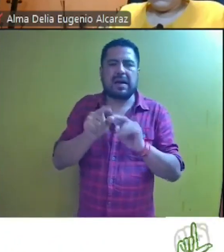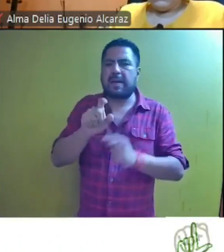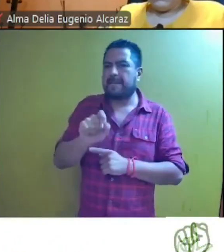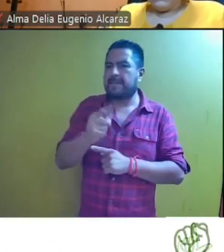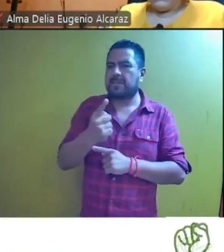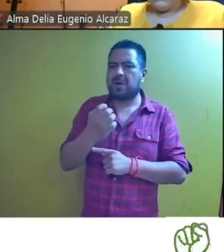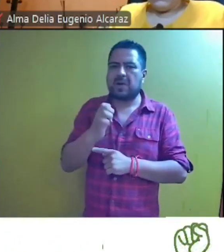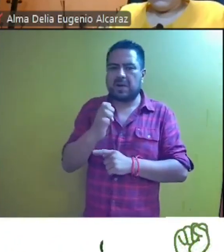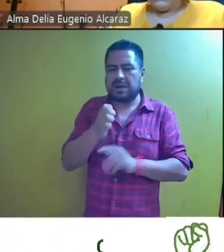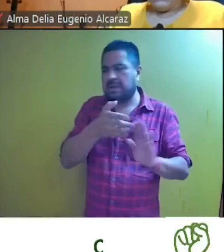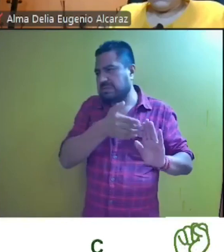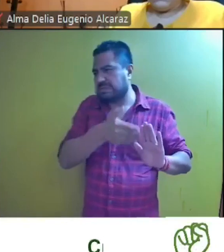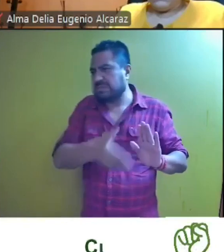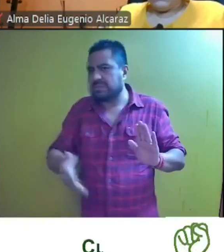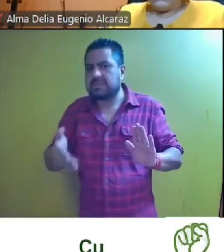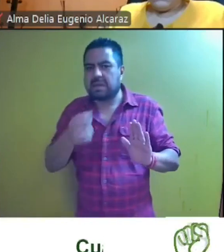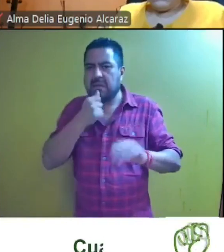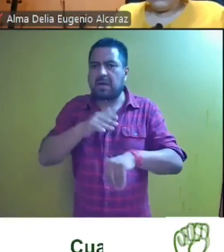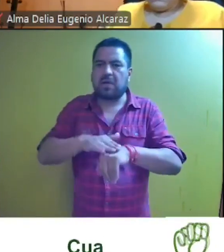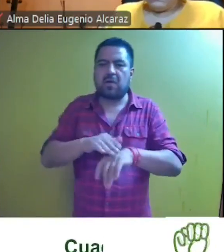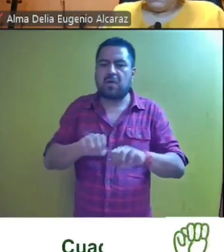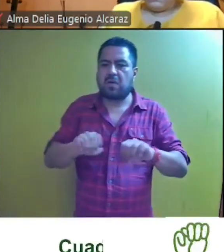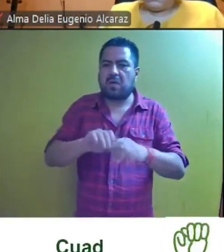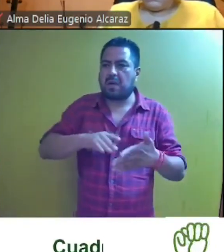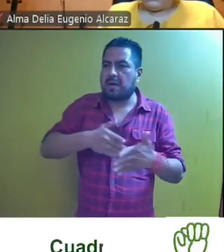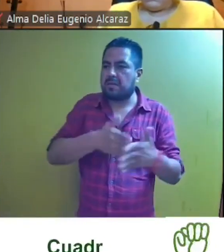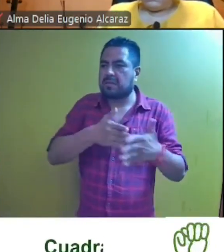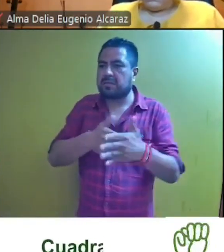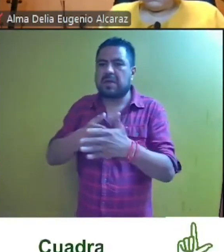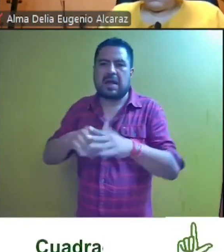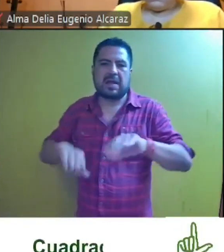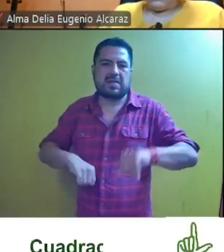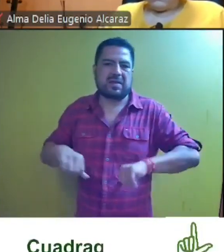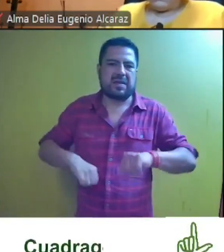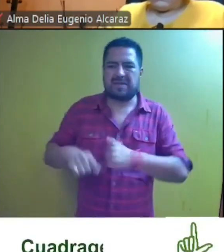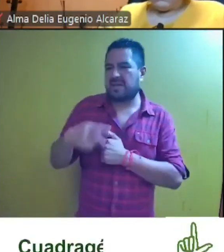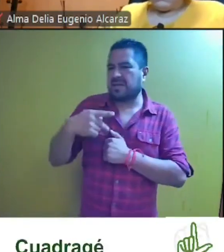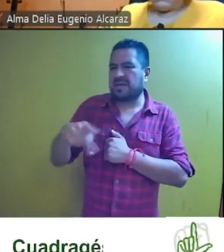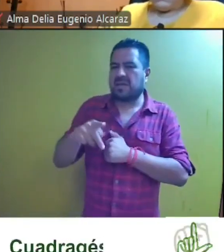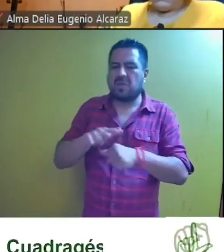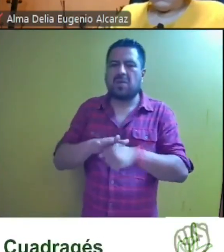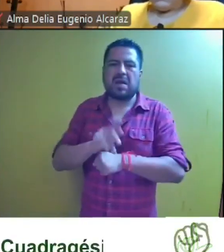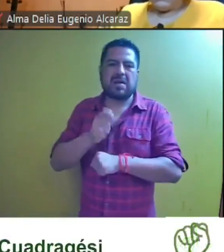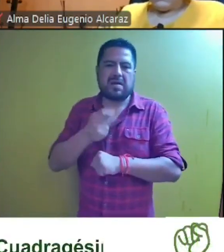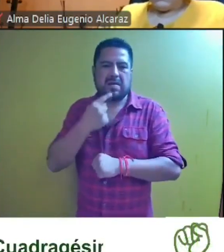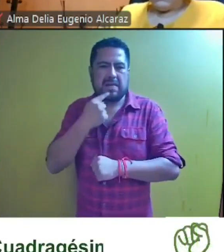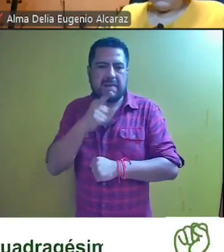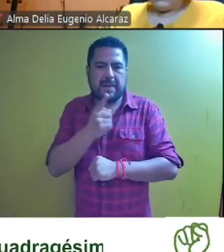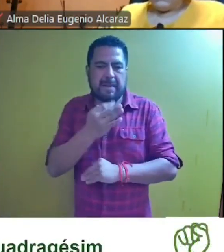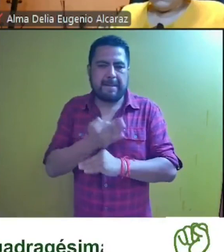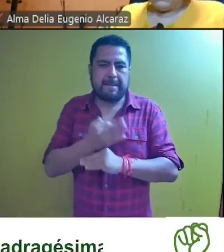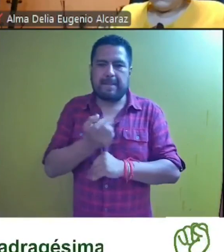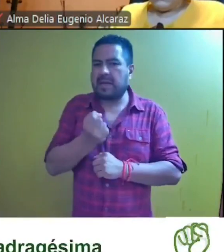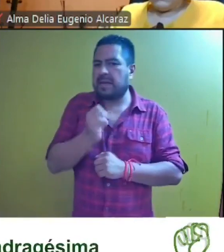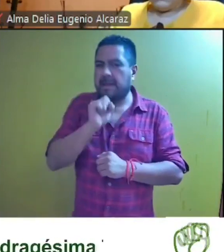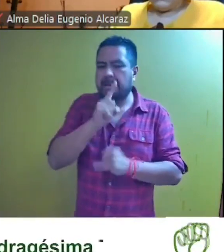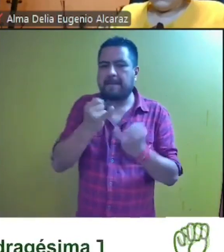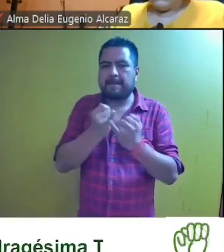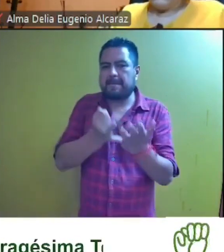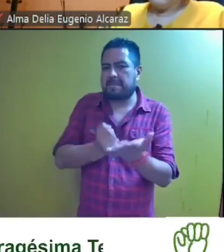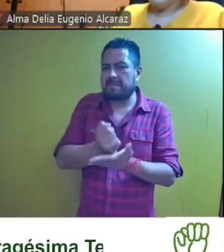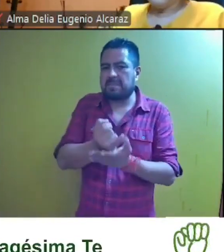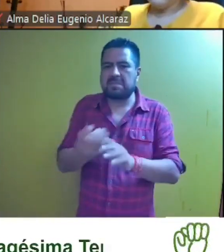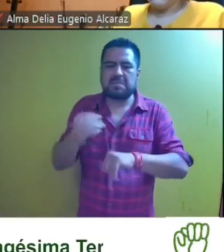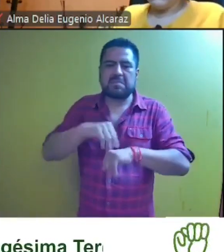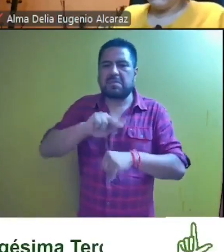21 de enero y por consiguiente nos advierte la obstaculización de ejercicio del cargo de la que se duele asimismo se determina